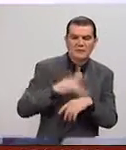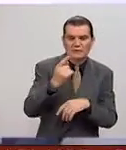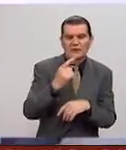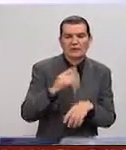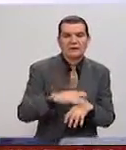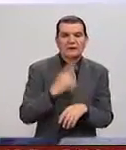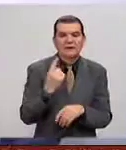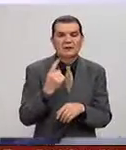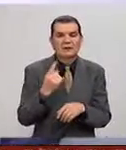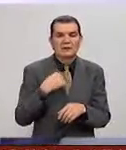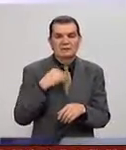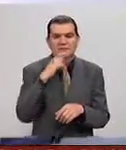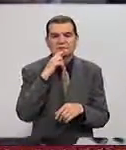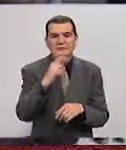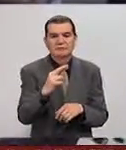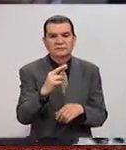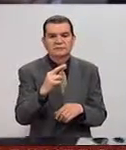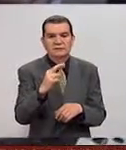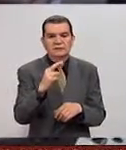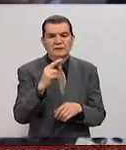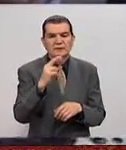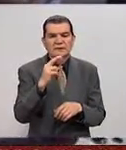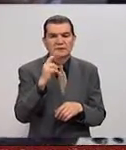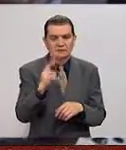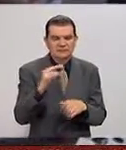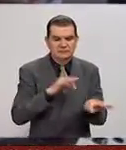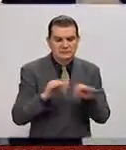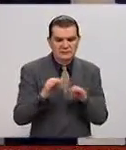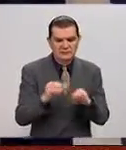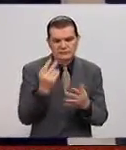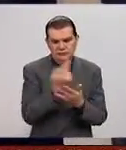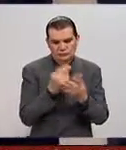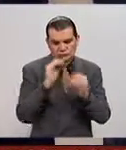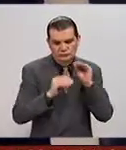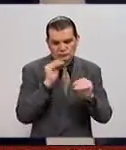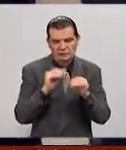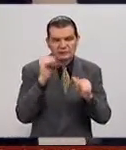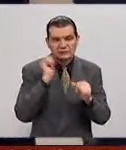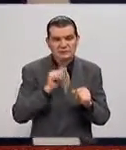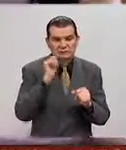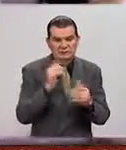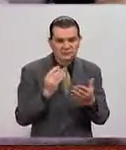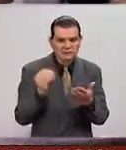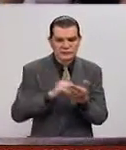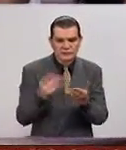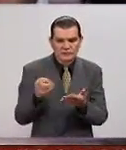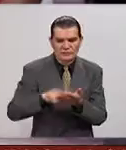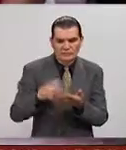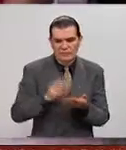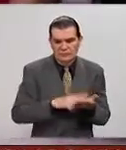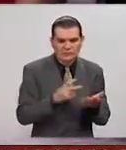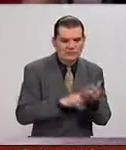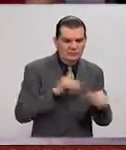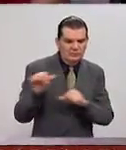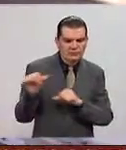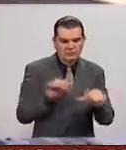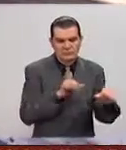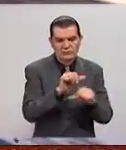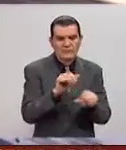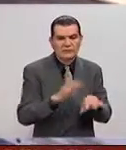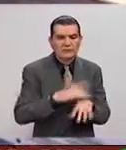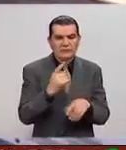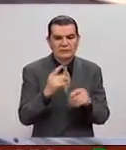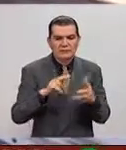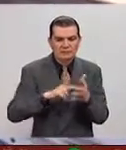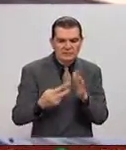cuentas, y respondiendo a tu pregunta, la labor del diseñador industrial casi siempre es interdisciplinaria, ¿no? Muy frecuentemente tenemos que ver con